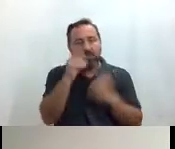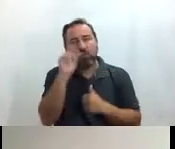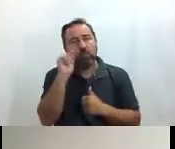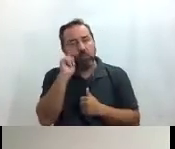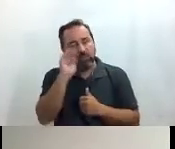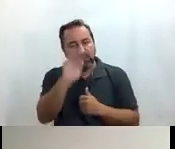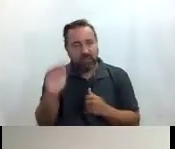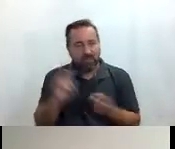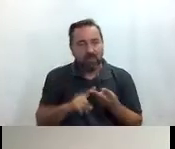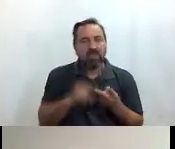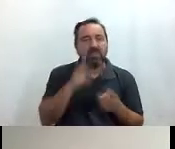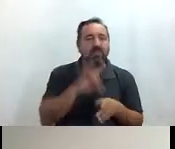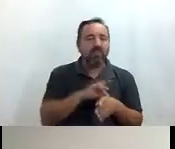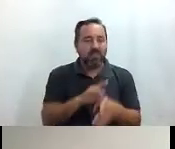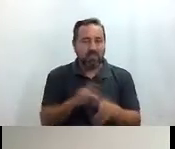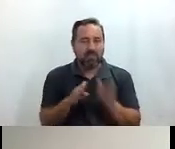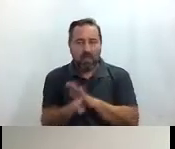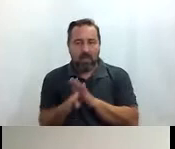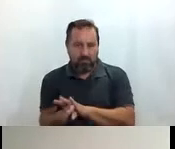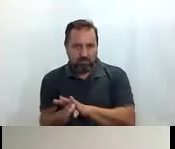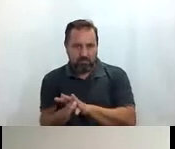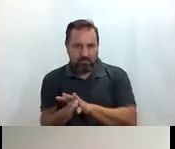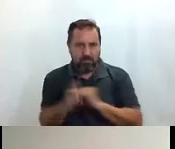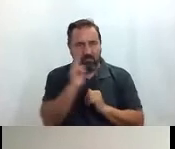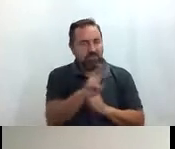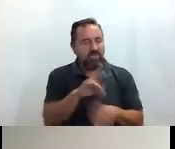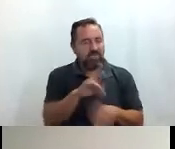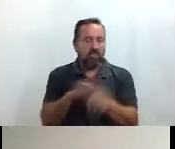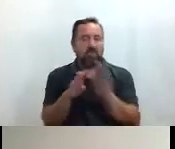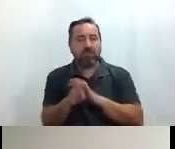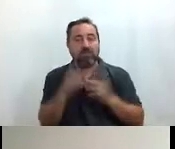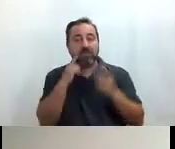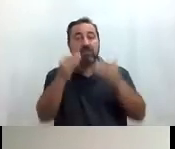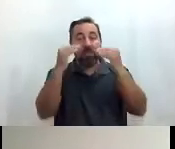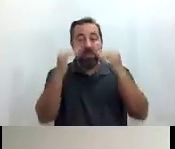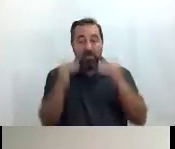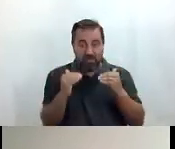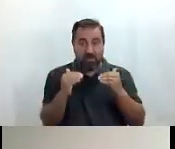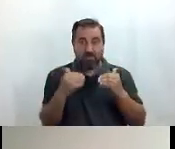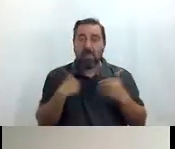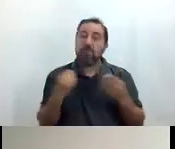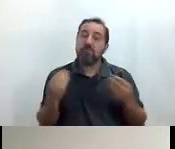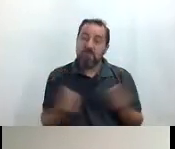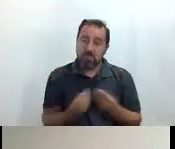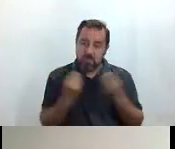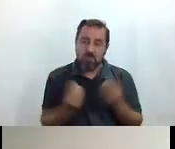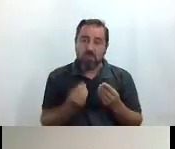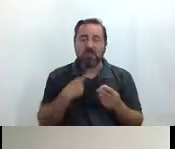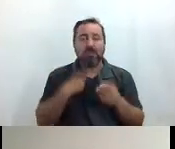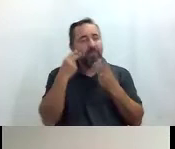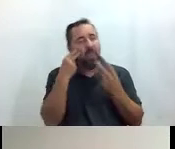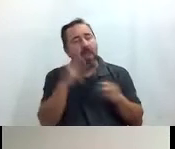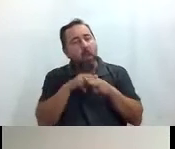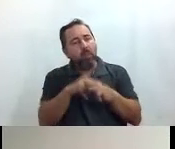y las visitas guiadas accesibles como podéis ver abajo pues hemos mejorado mucho en las auditorías